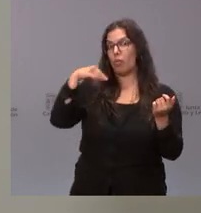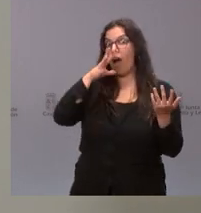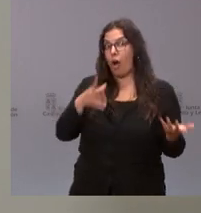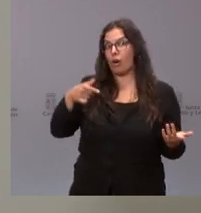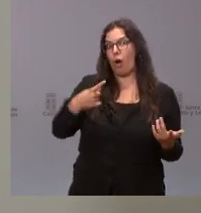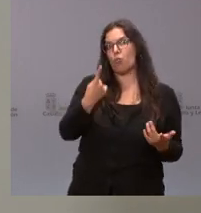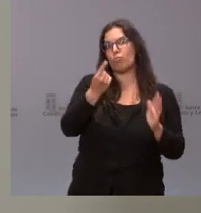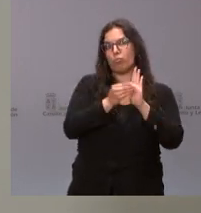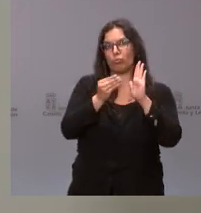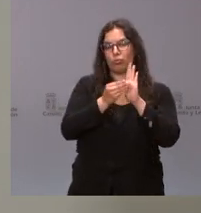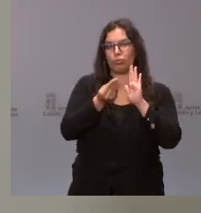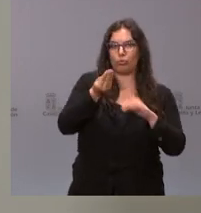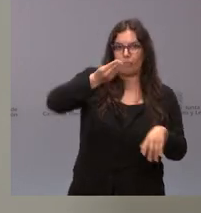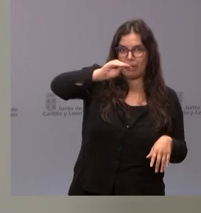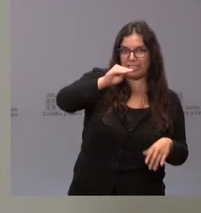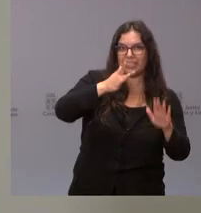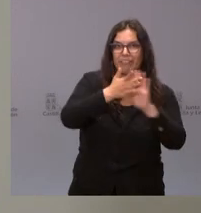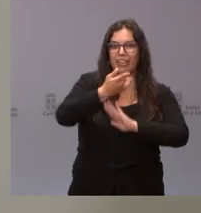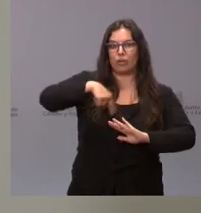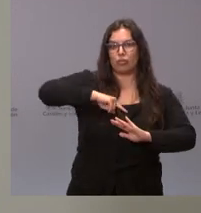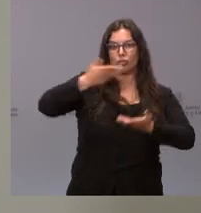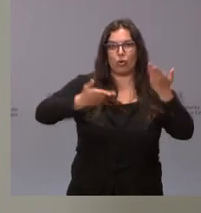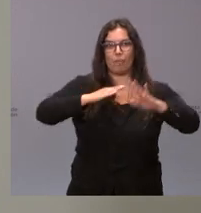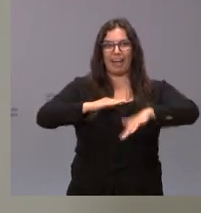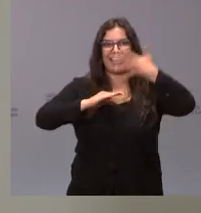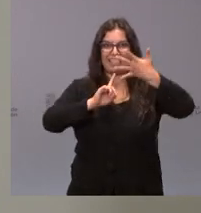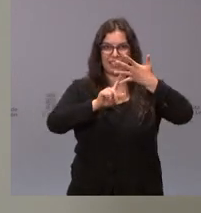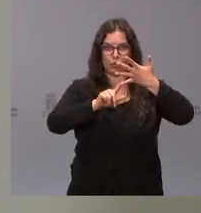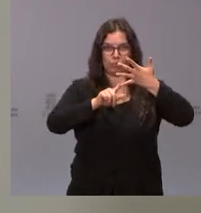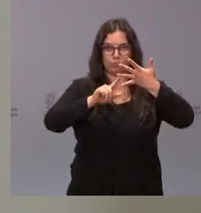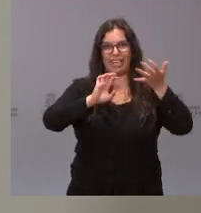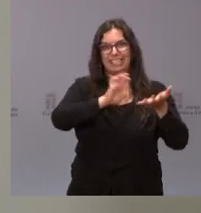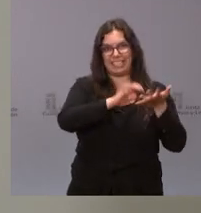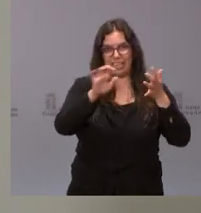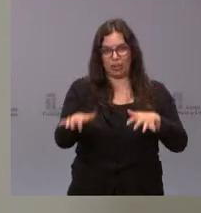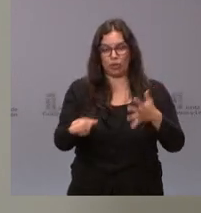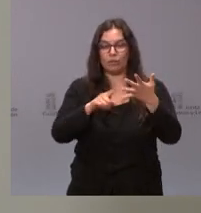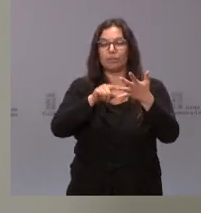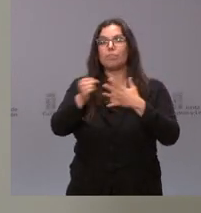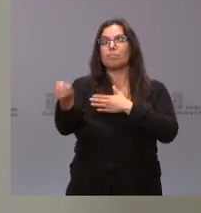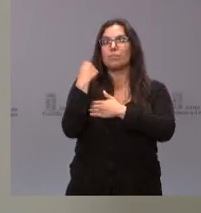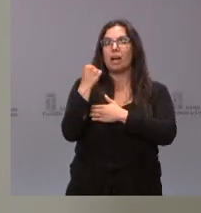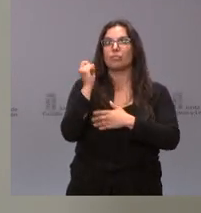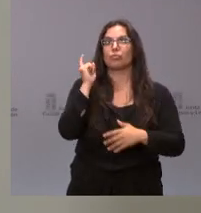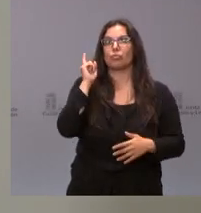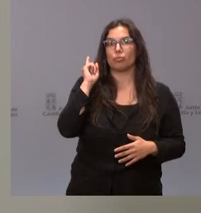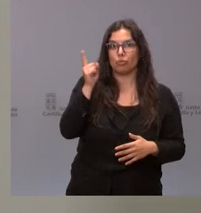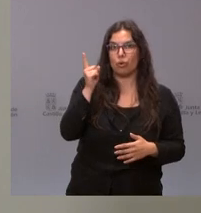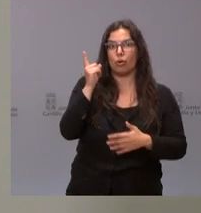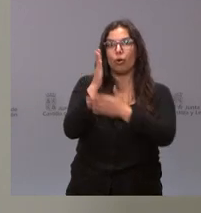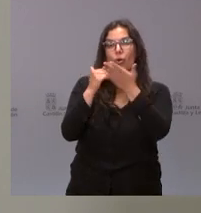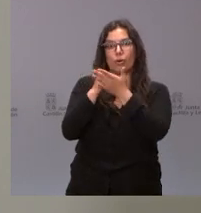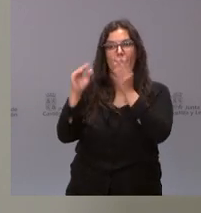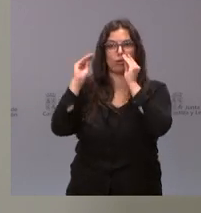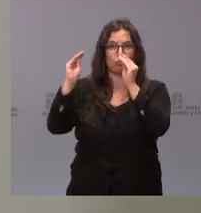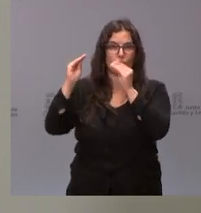y nos sitúa en quinta posición dentro del contexto nacional, tan solo superado por las dos comunidades autónomas de régimen